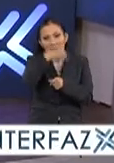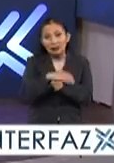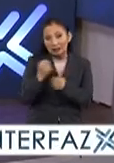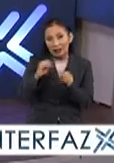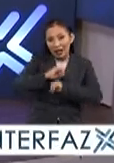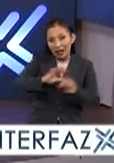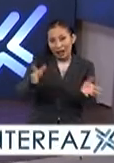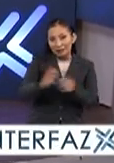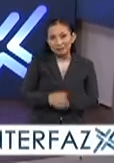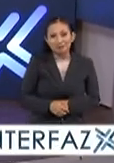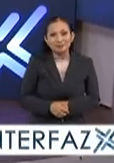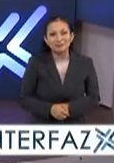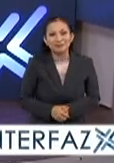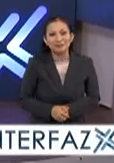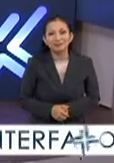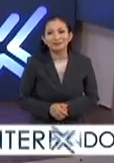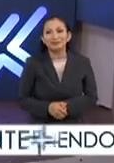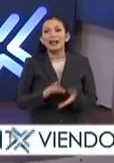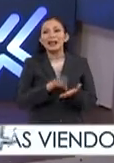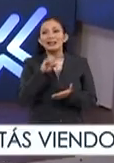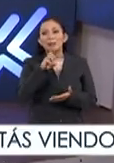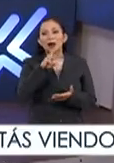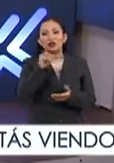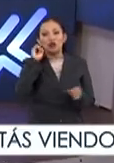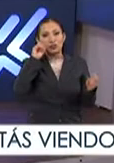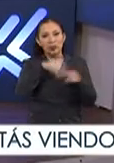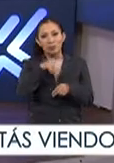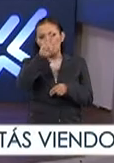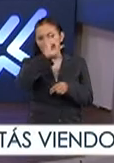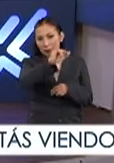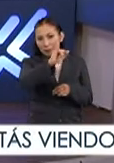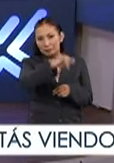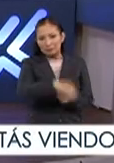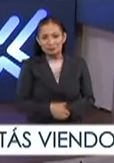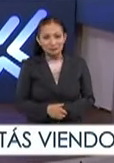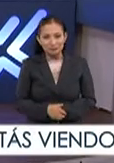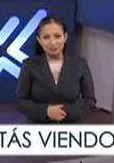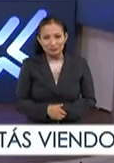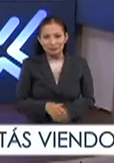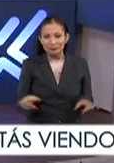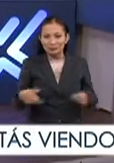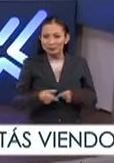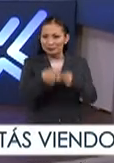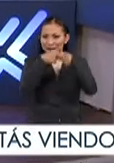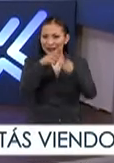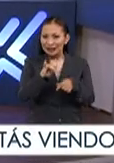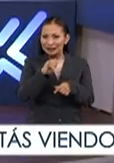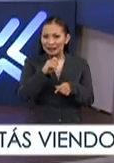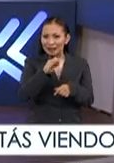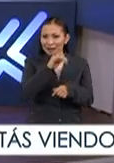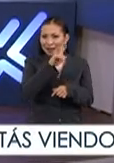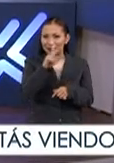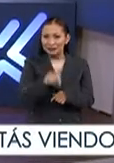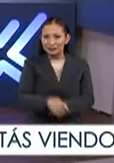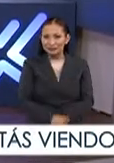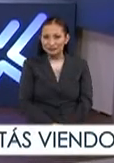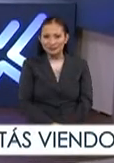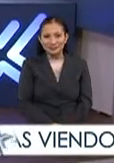también si quieren. Perfecto. Gracias, Mauricio. Nos vemos el próximo jueves. Muchas gracias. Gracias, gracias. Hacemos una pausa. Esto es Interfaz.